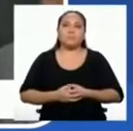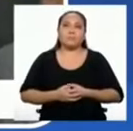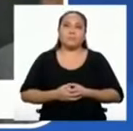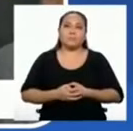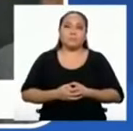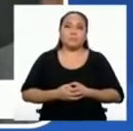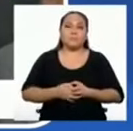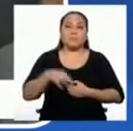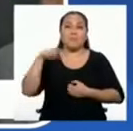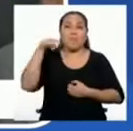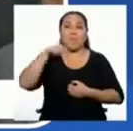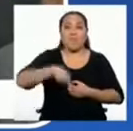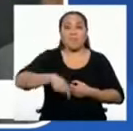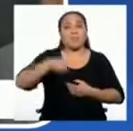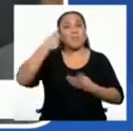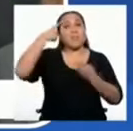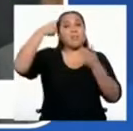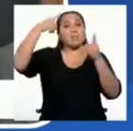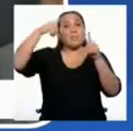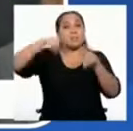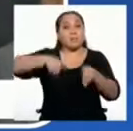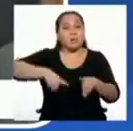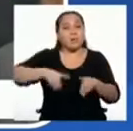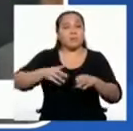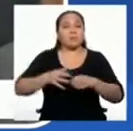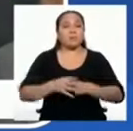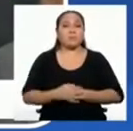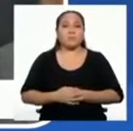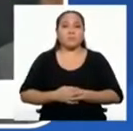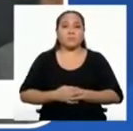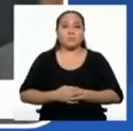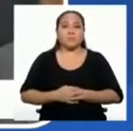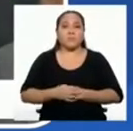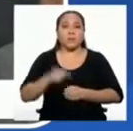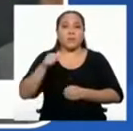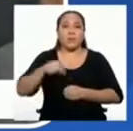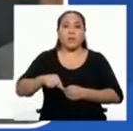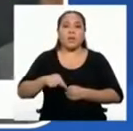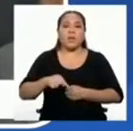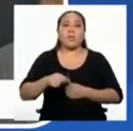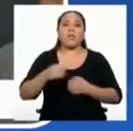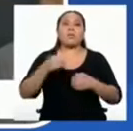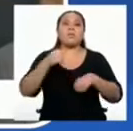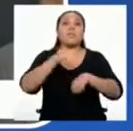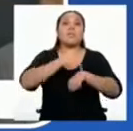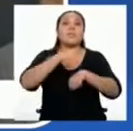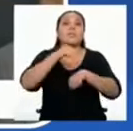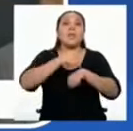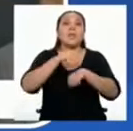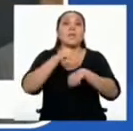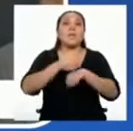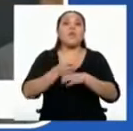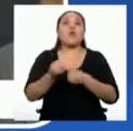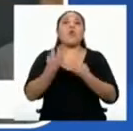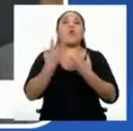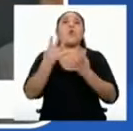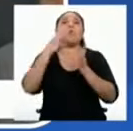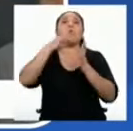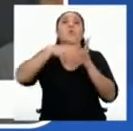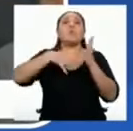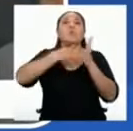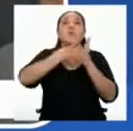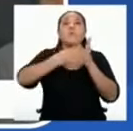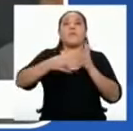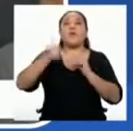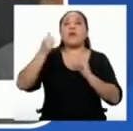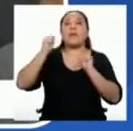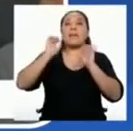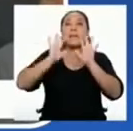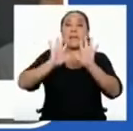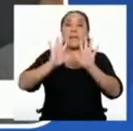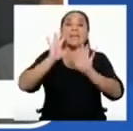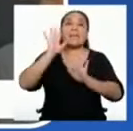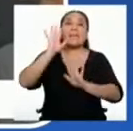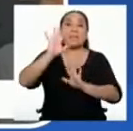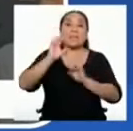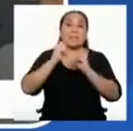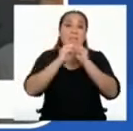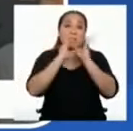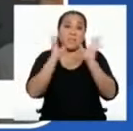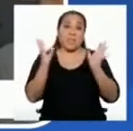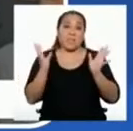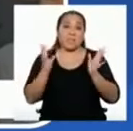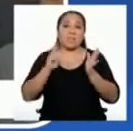Esta medida que tendrá una vigencia de 15 días calendario implica